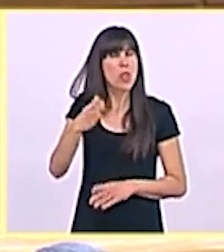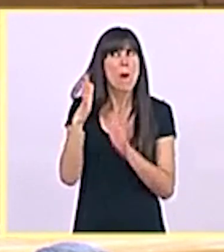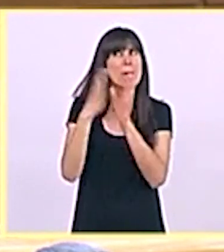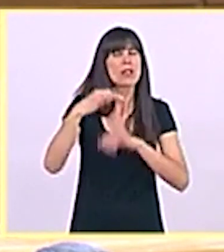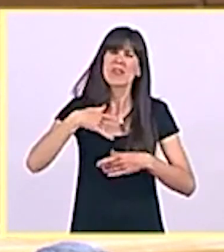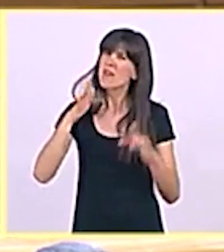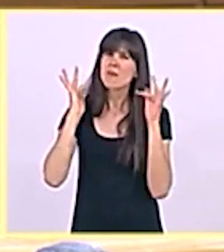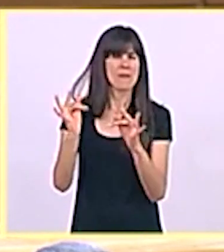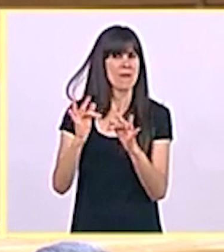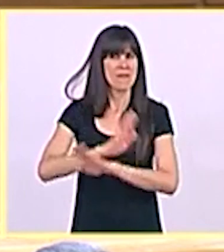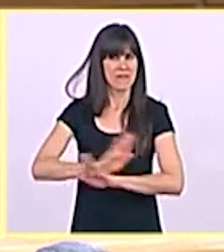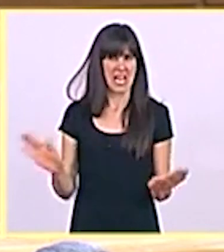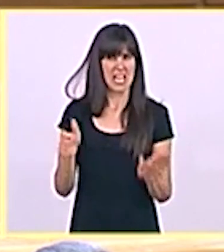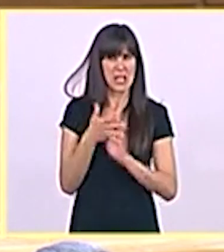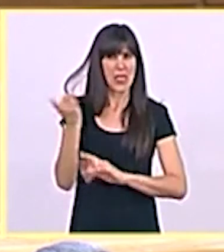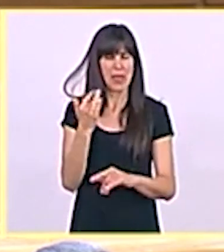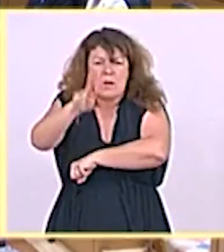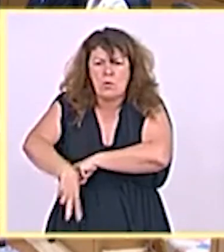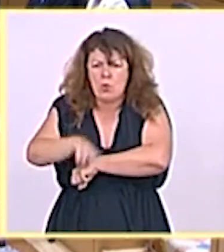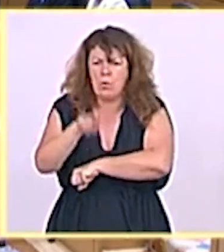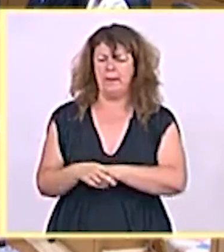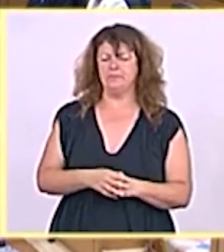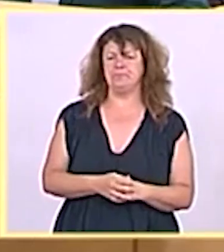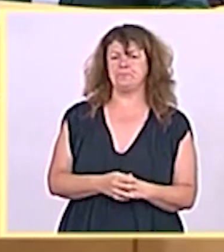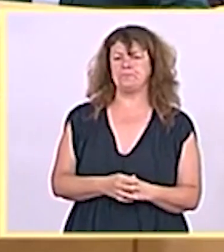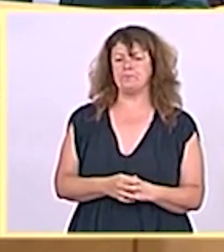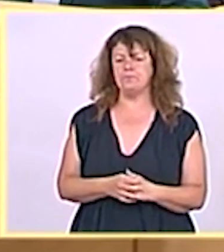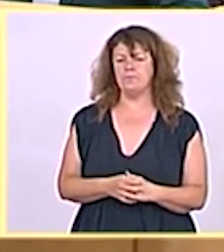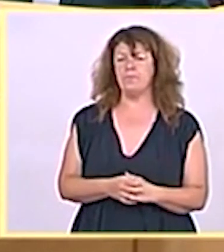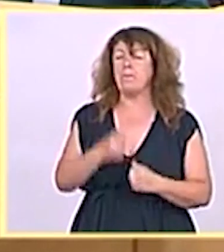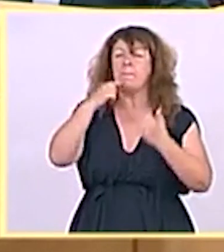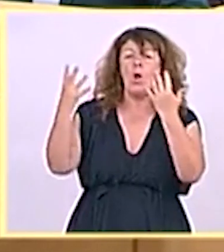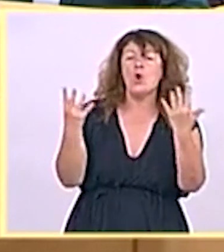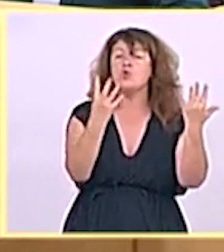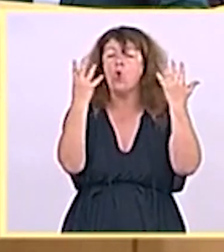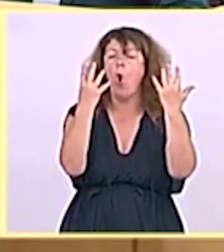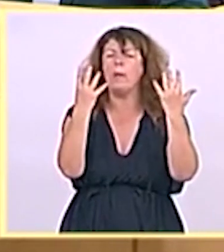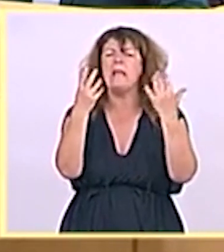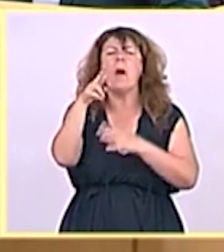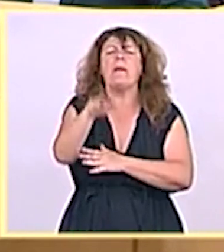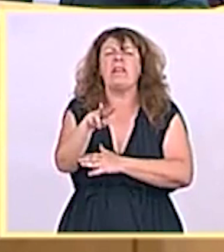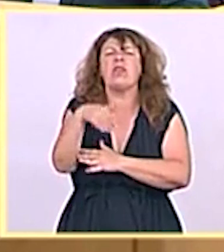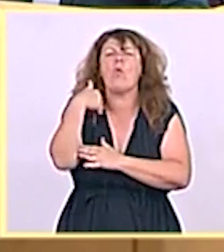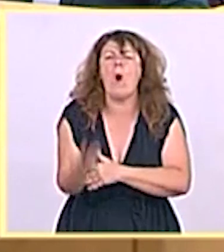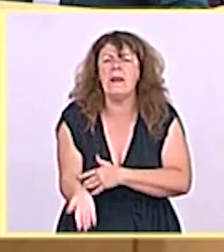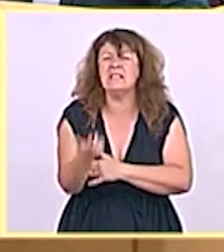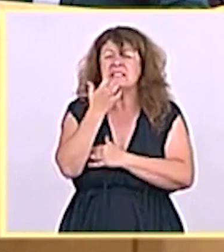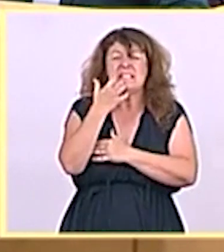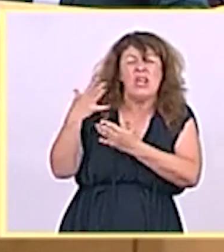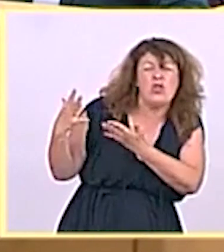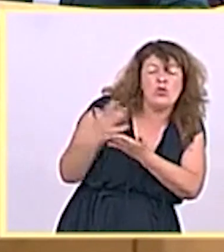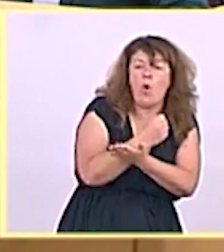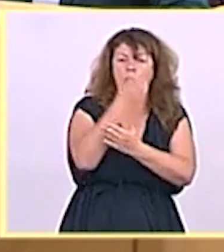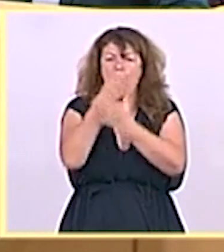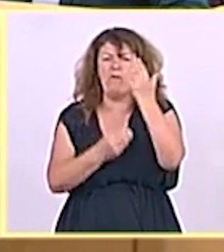rompe con Bildu o rompe con la decencia. Cuando todo falla y no llega el apocalipsis y llegan las elecciones,